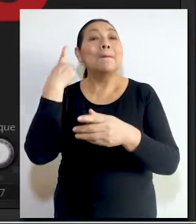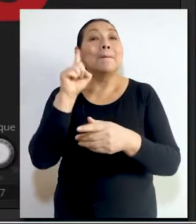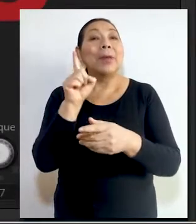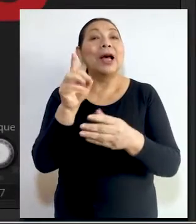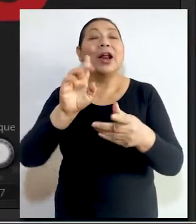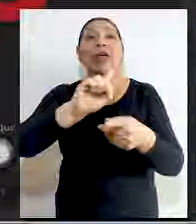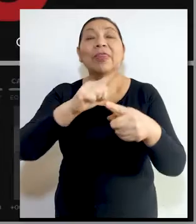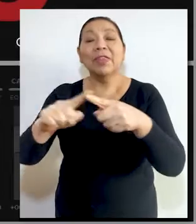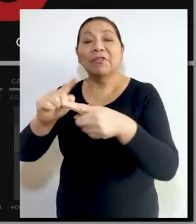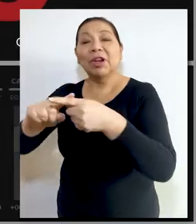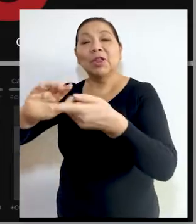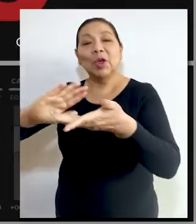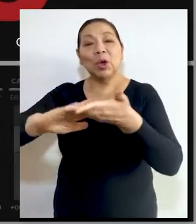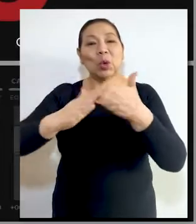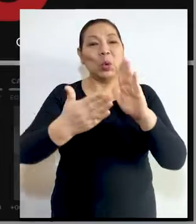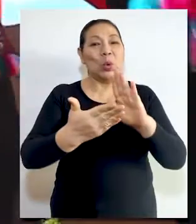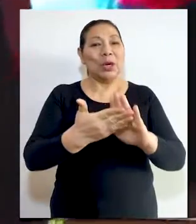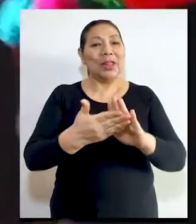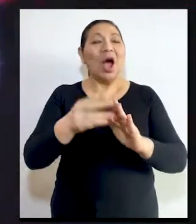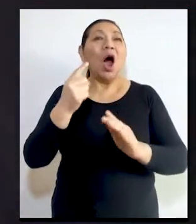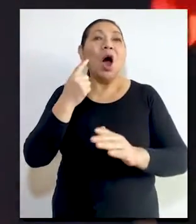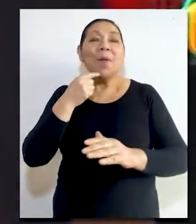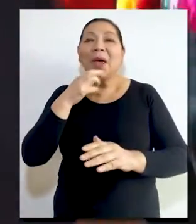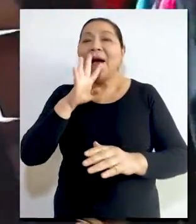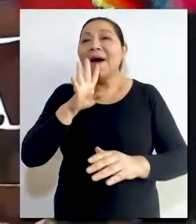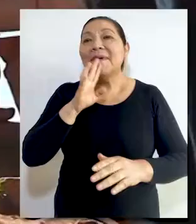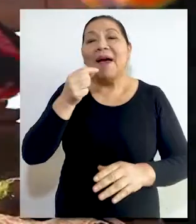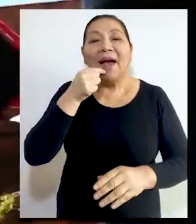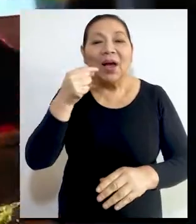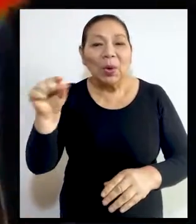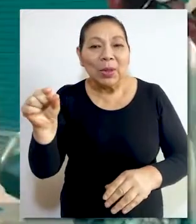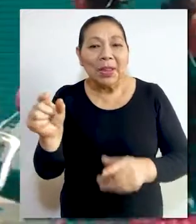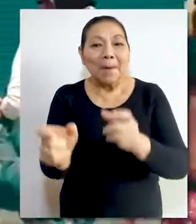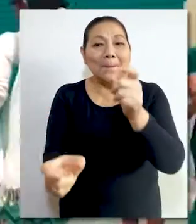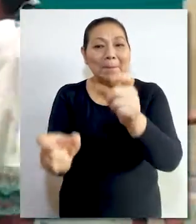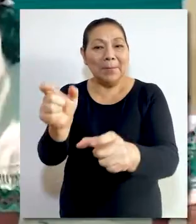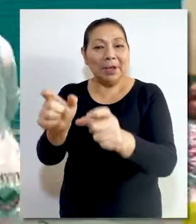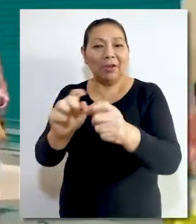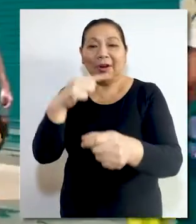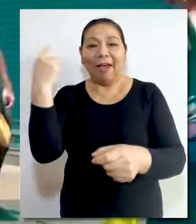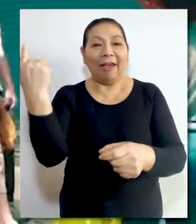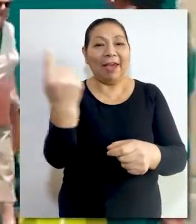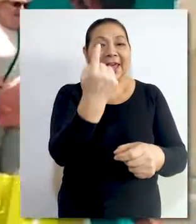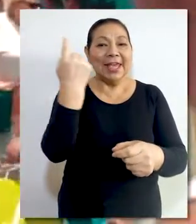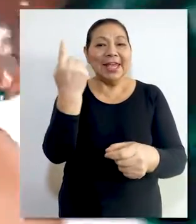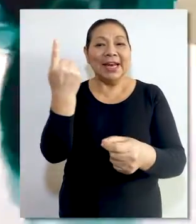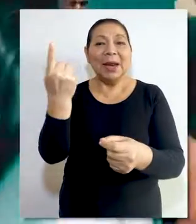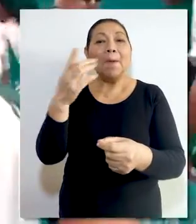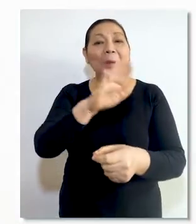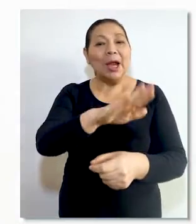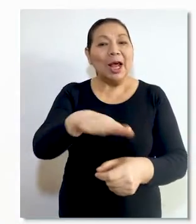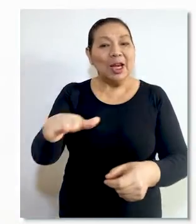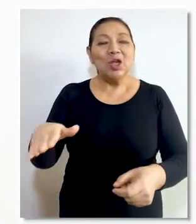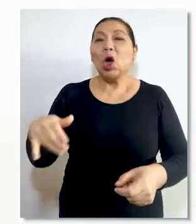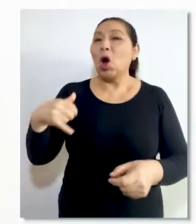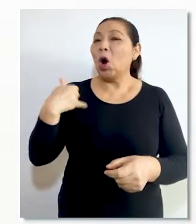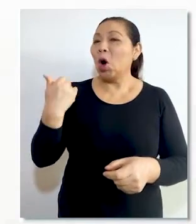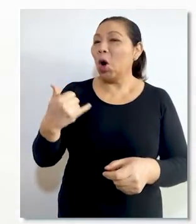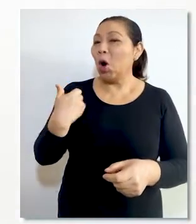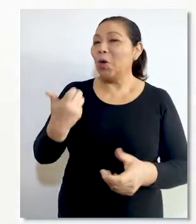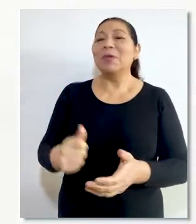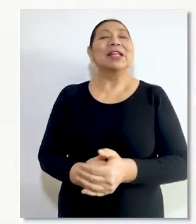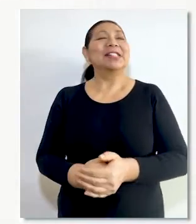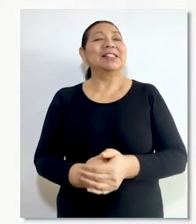programas para la comunidad jurídica, peruanos quechohablantes, ciudadanía en general y también para niñas,